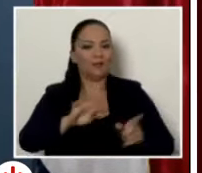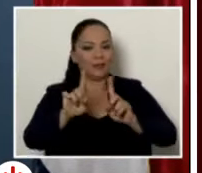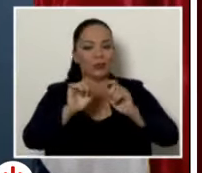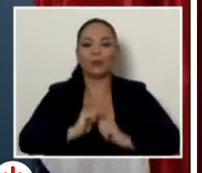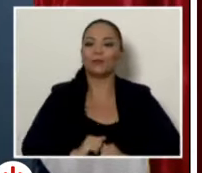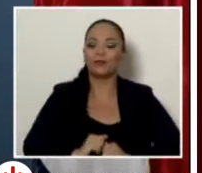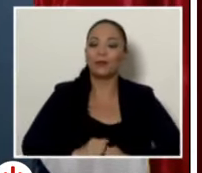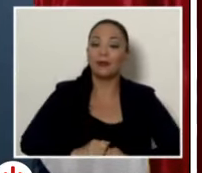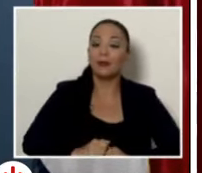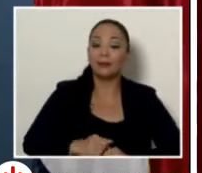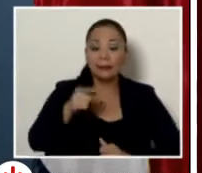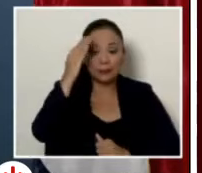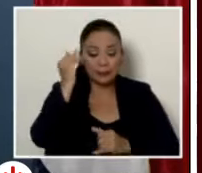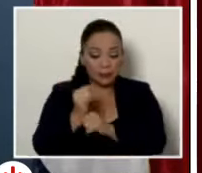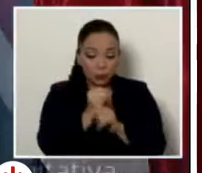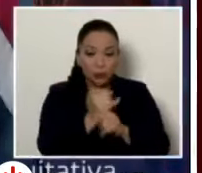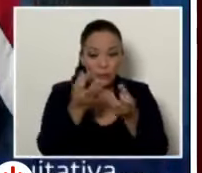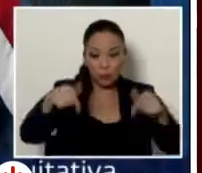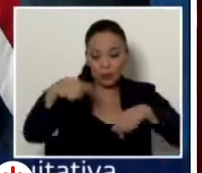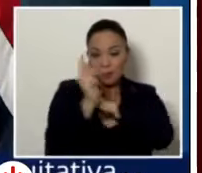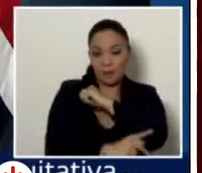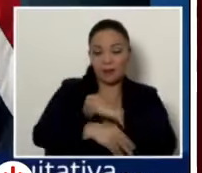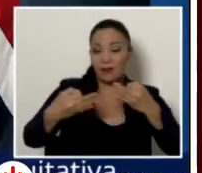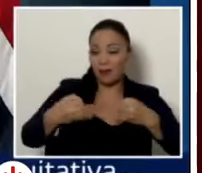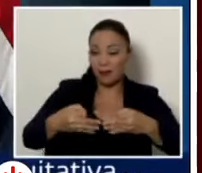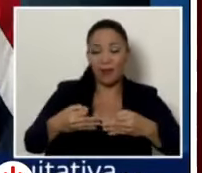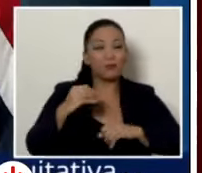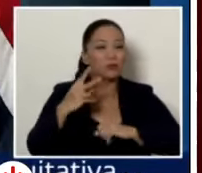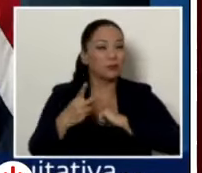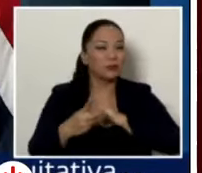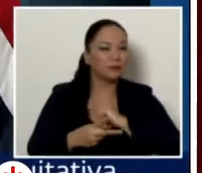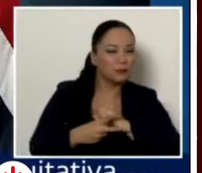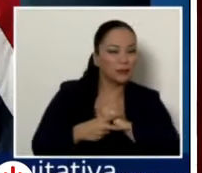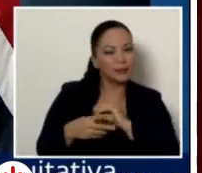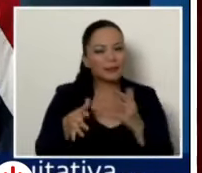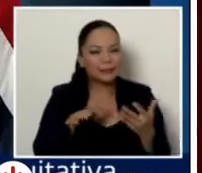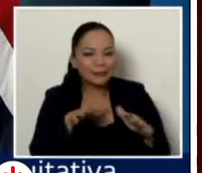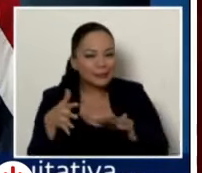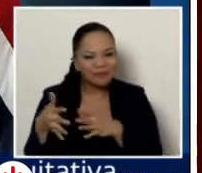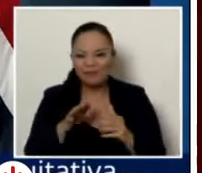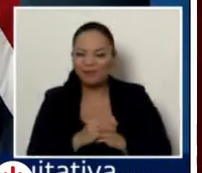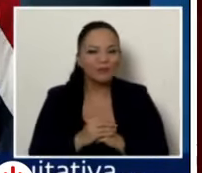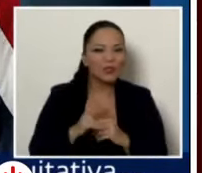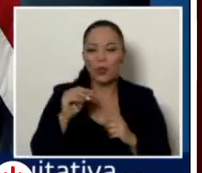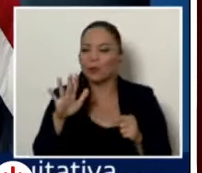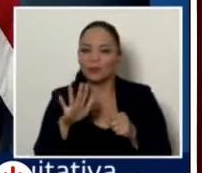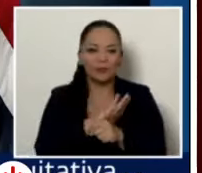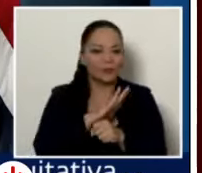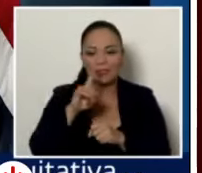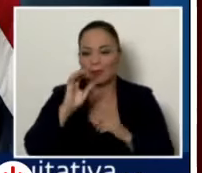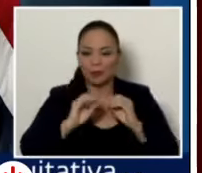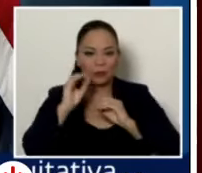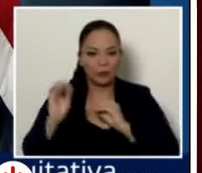muchas instituciones públicas en este país ha dejado y todavía algunas dejan mucho que desear. En ese